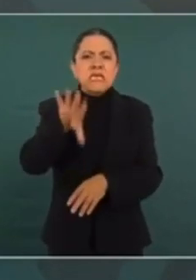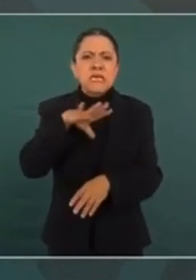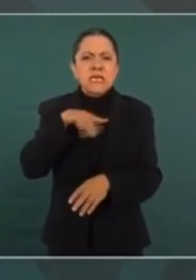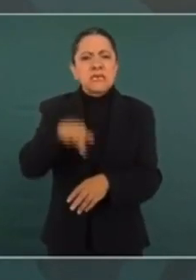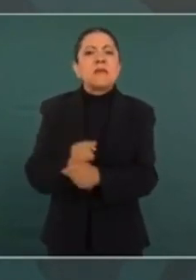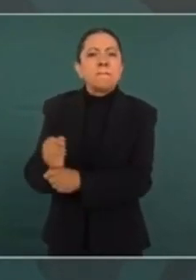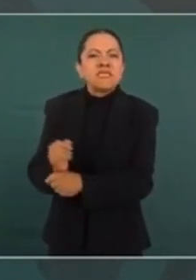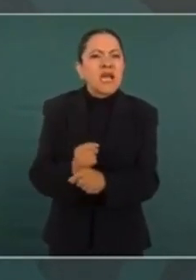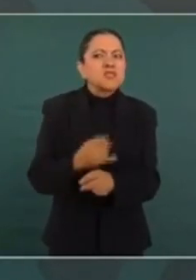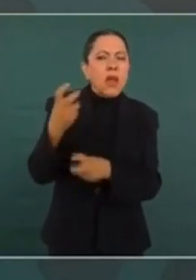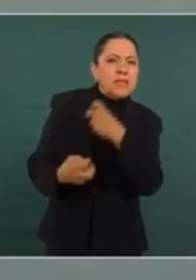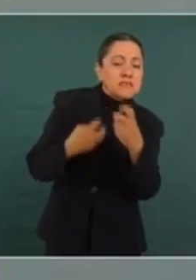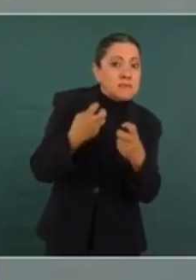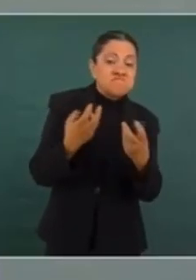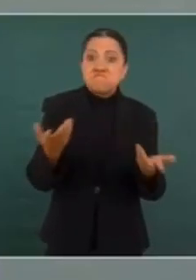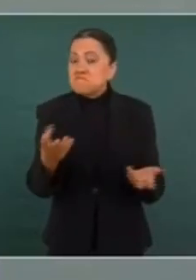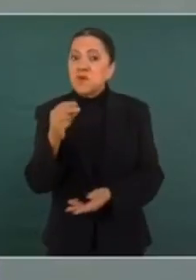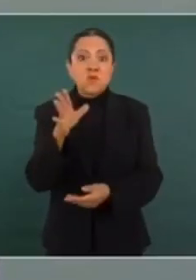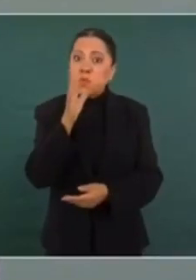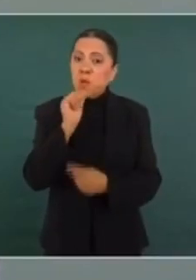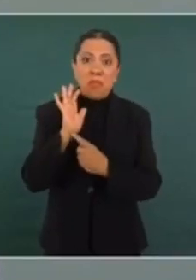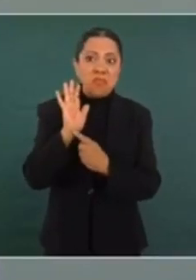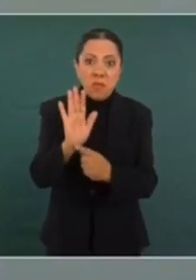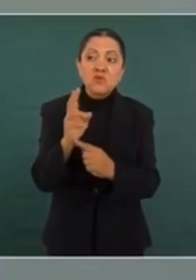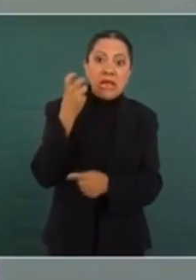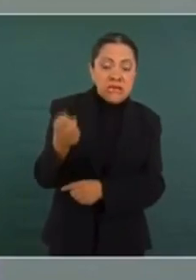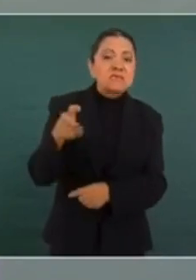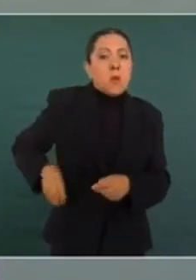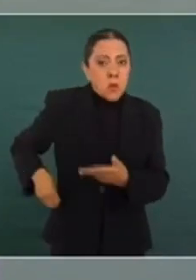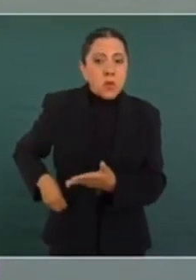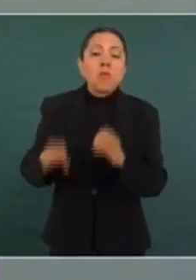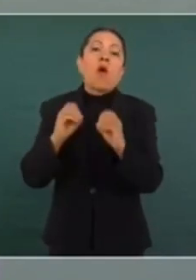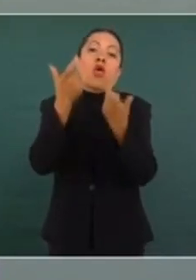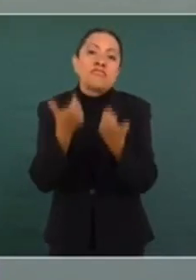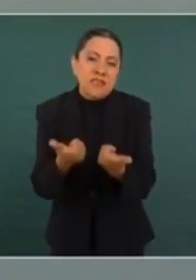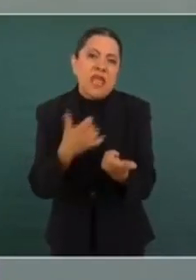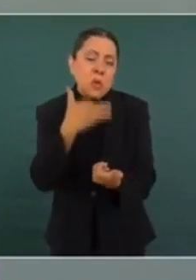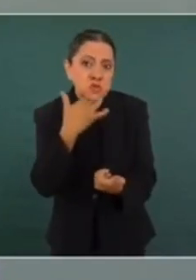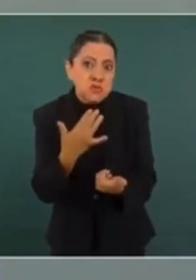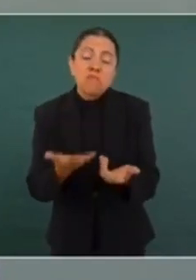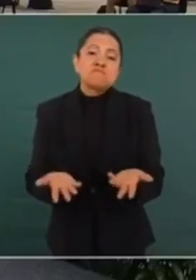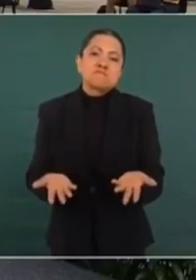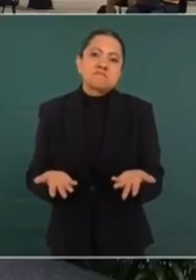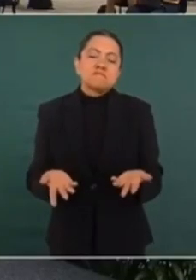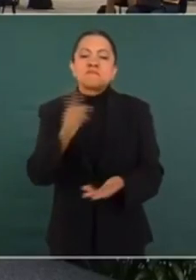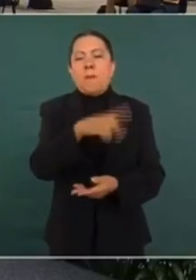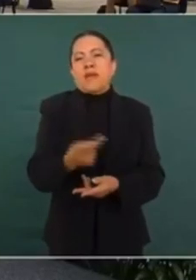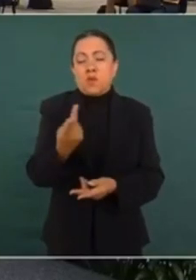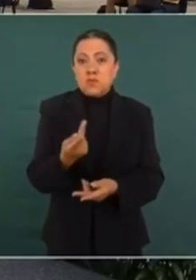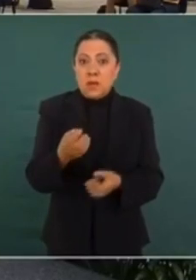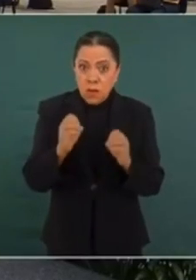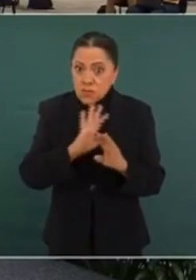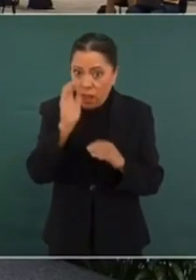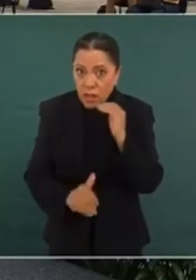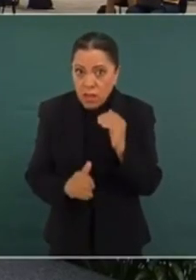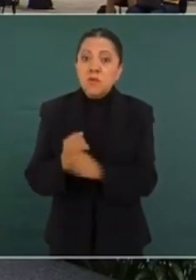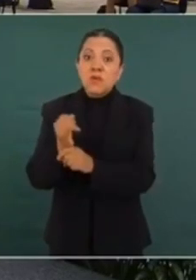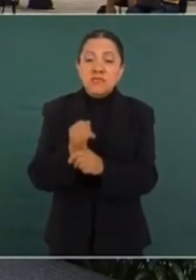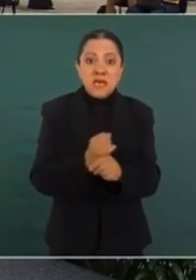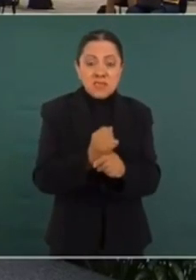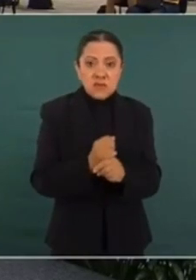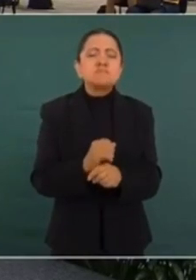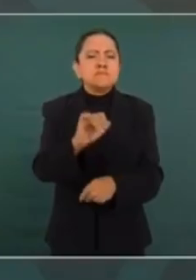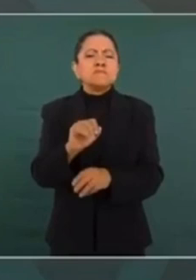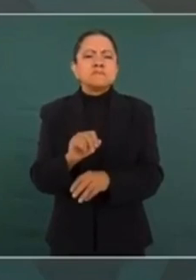pero no se demostró que sea dinero de procedencia ilícita. O sea, la Unidad de Inteligencia Financiera, presidente, ya concluyó estas investigaciones.